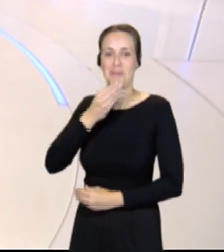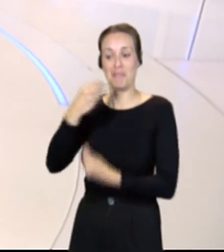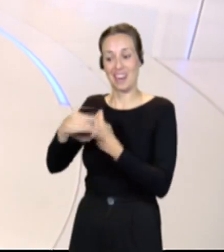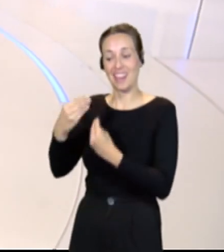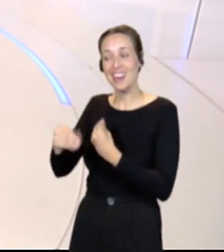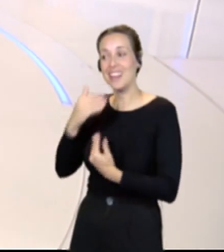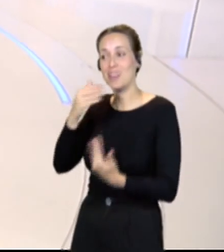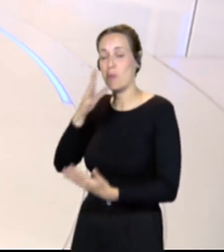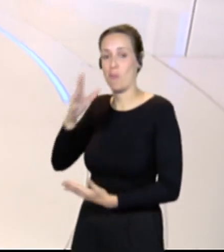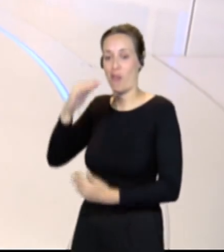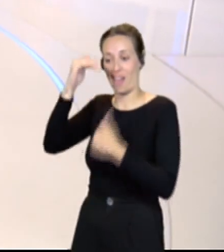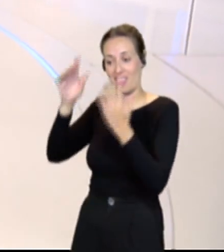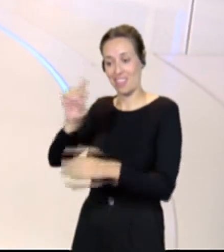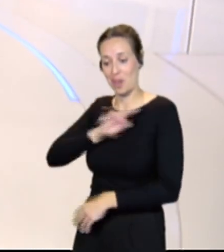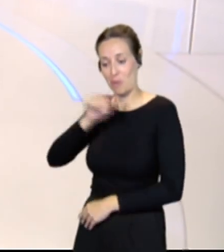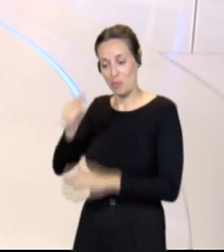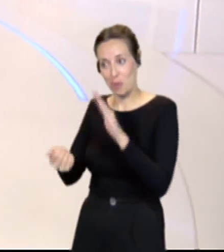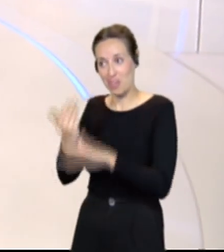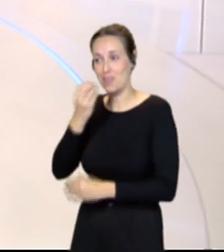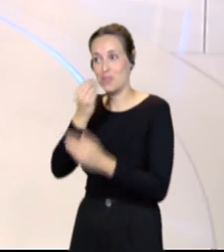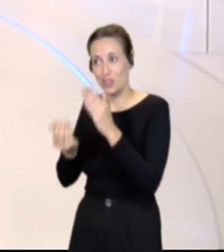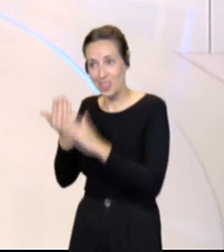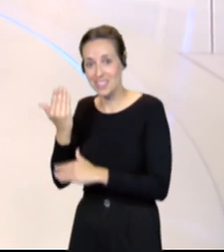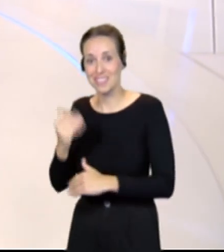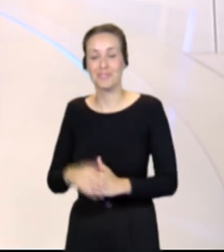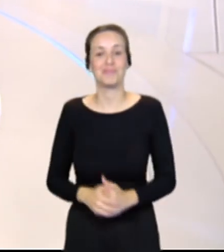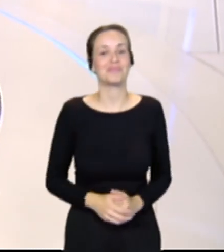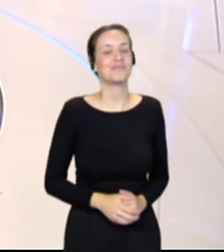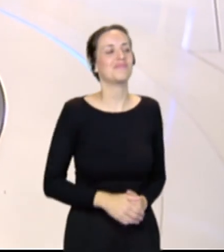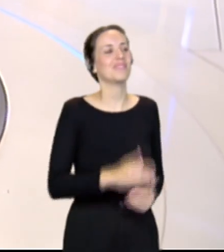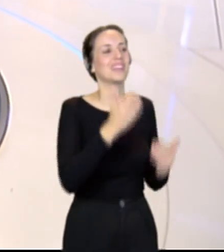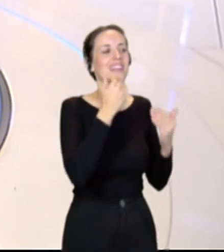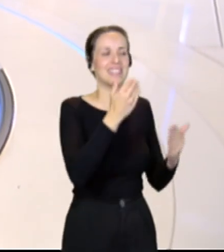muchísimas gracias por habernos atendido en la mañana de hoy. Buenos días. Muchas gracias y buenos días.